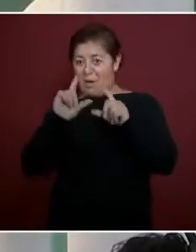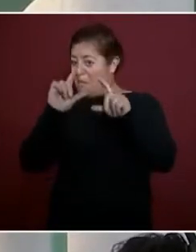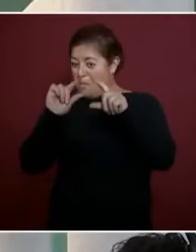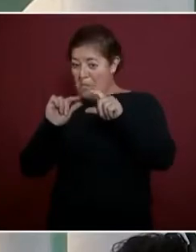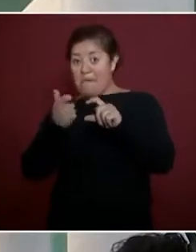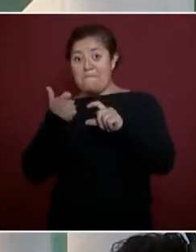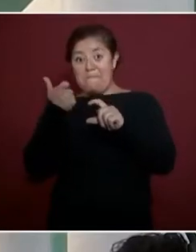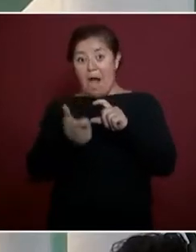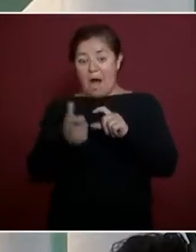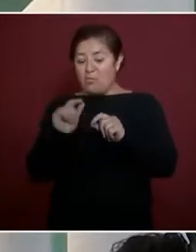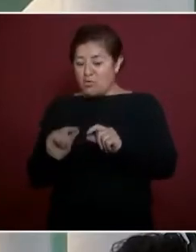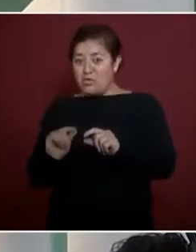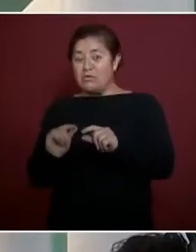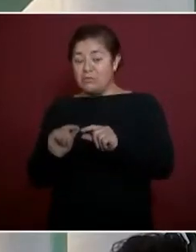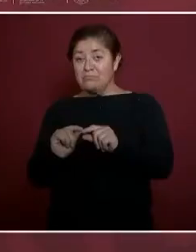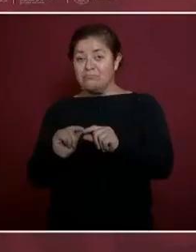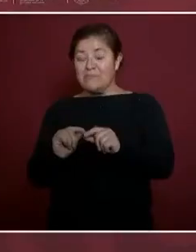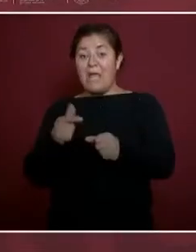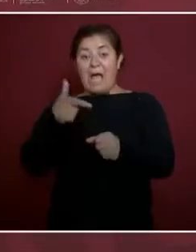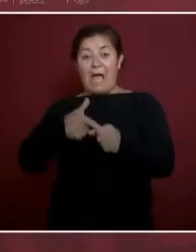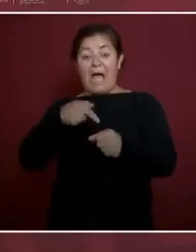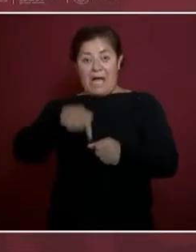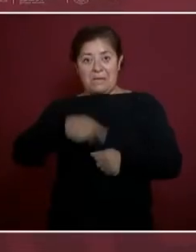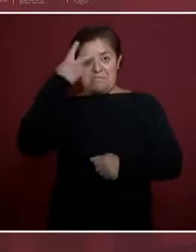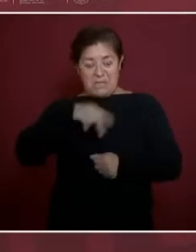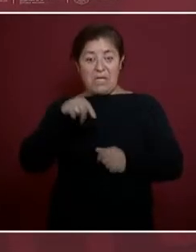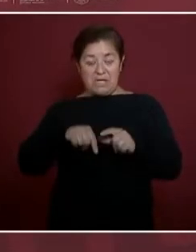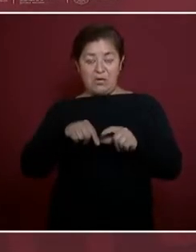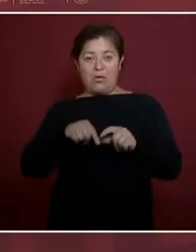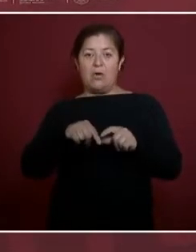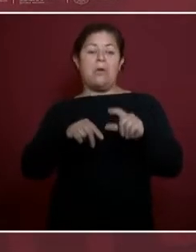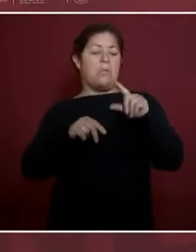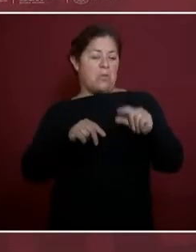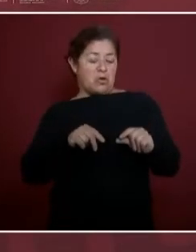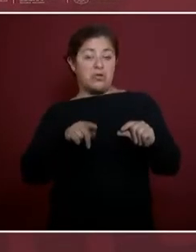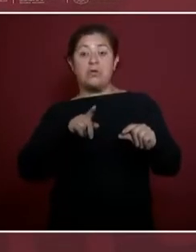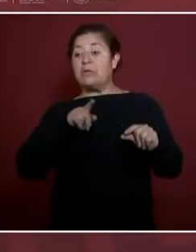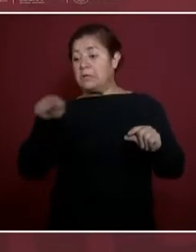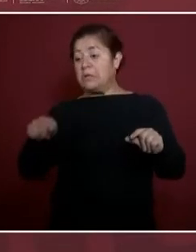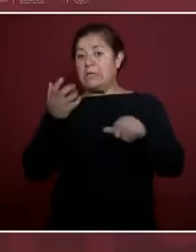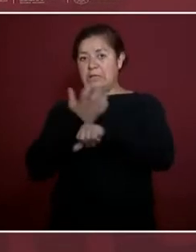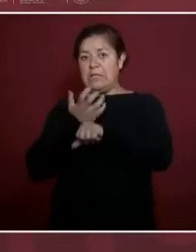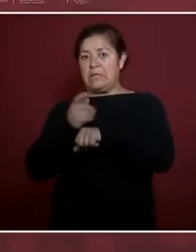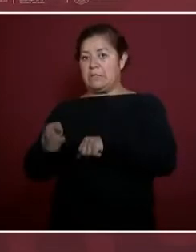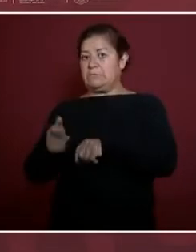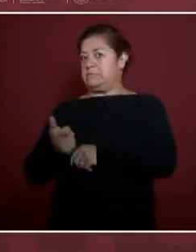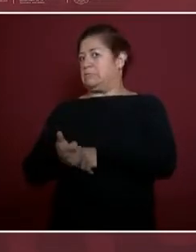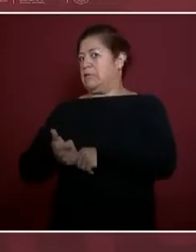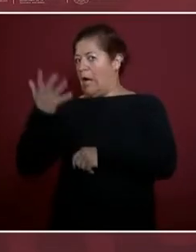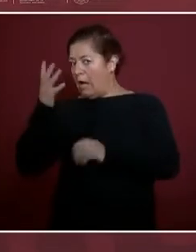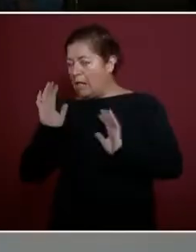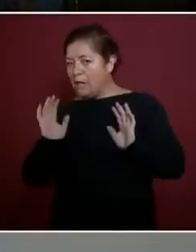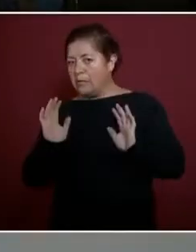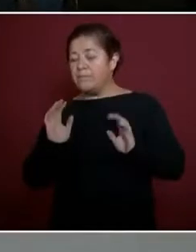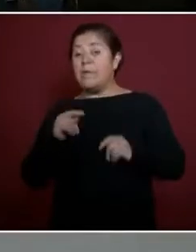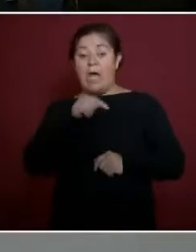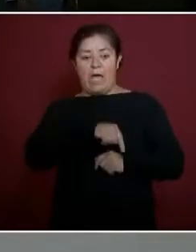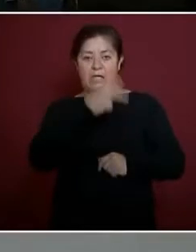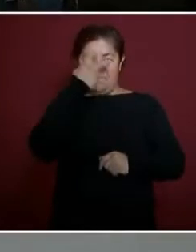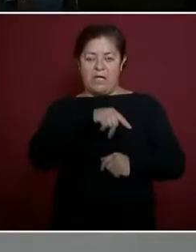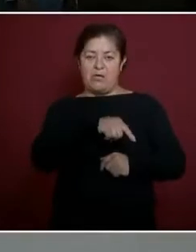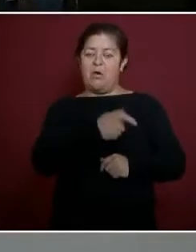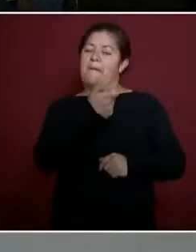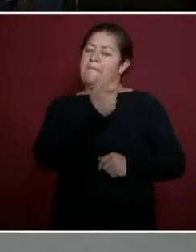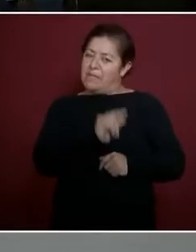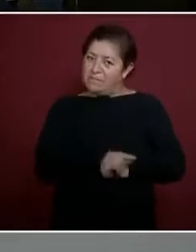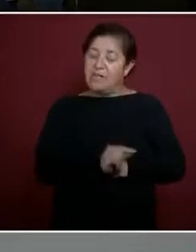gasolina en México vale menos que en Estados Unidos. Es más barata la gasolina en México que en los